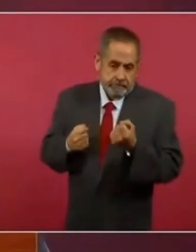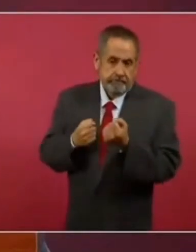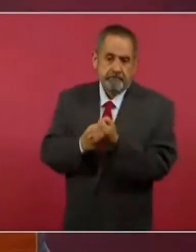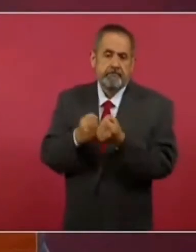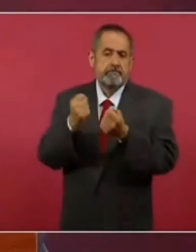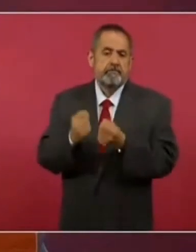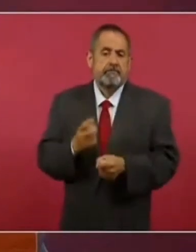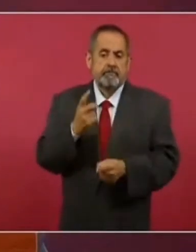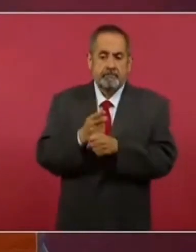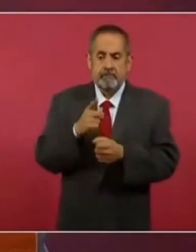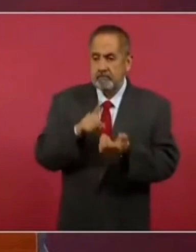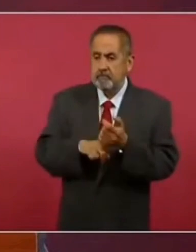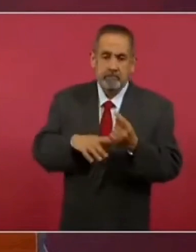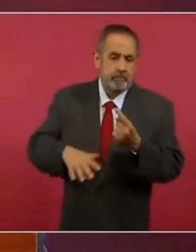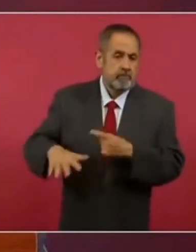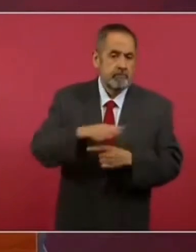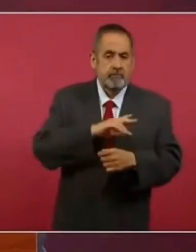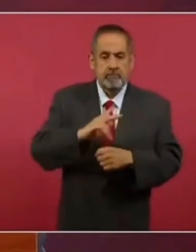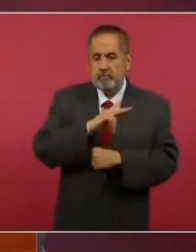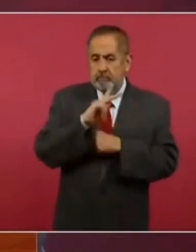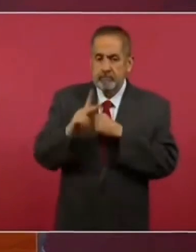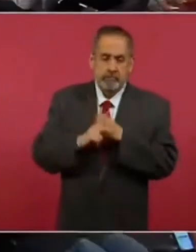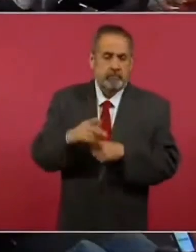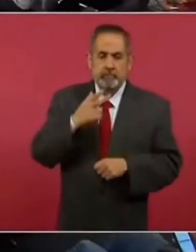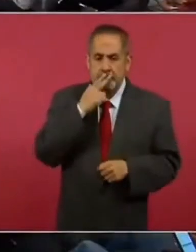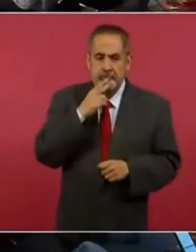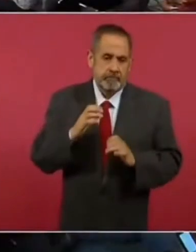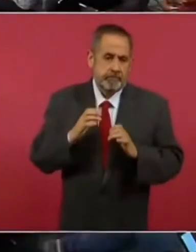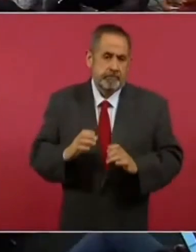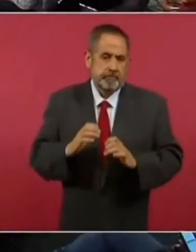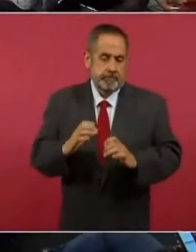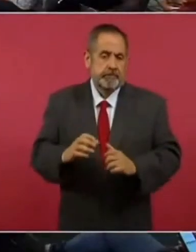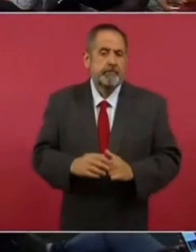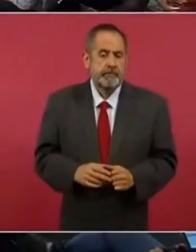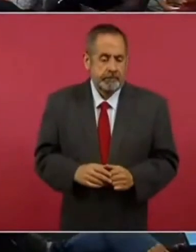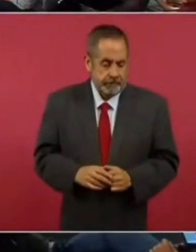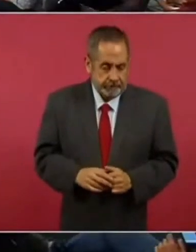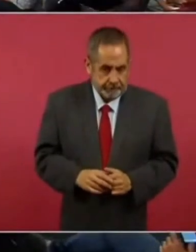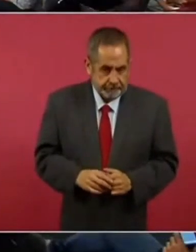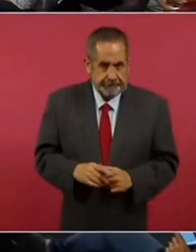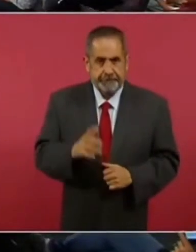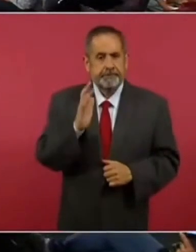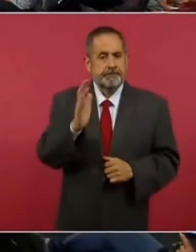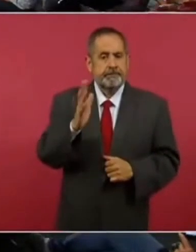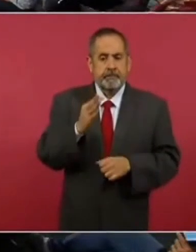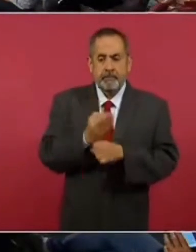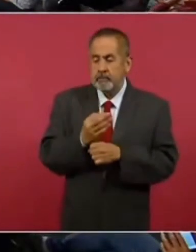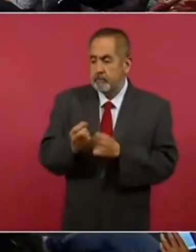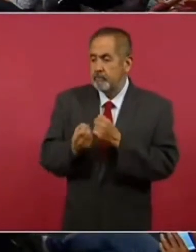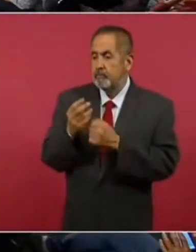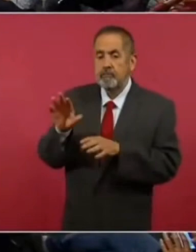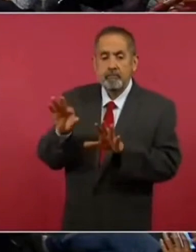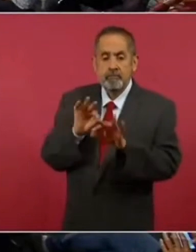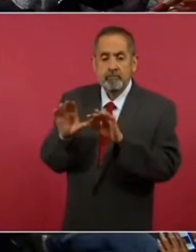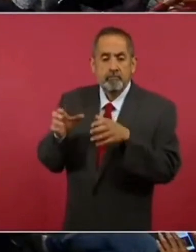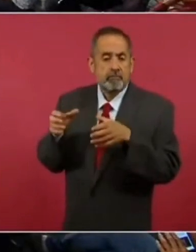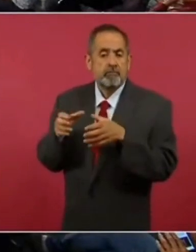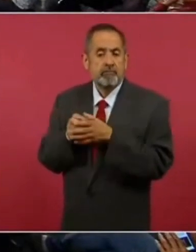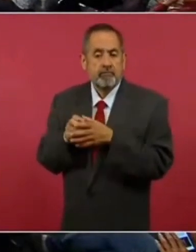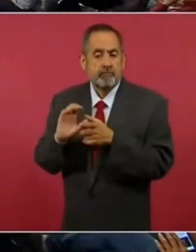seguridad al interior de nuestro país. Se ha constituido una comisión de trabajo